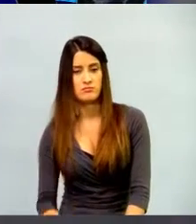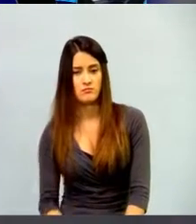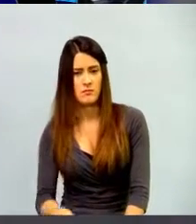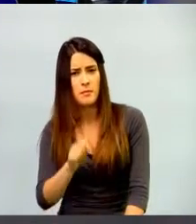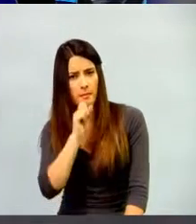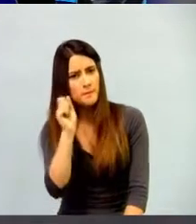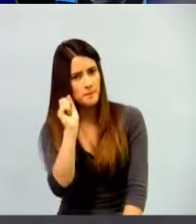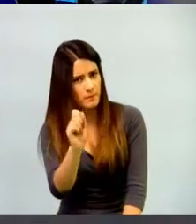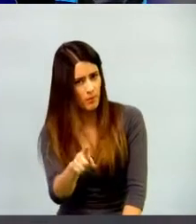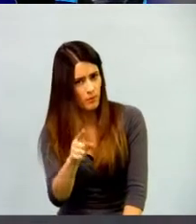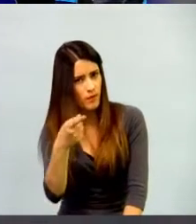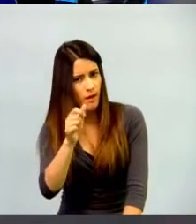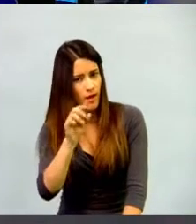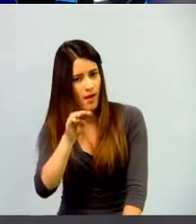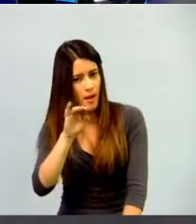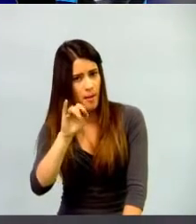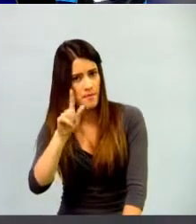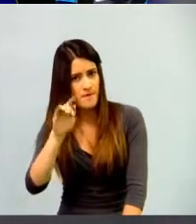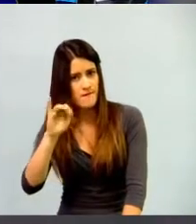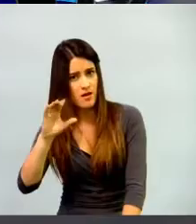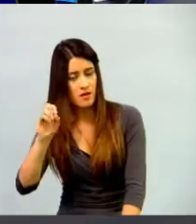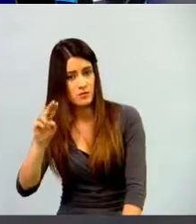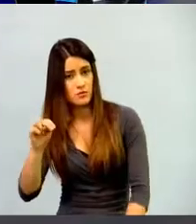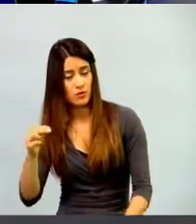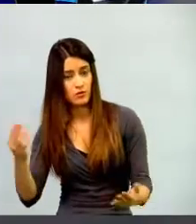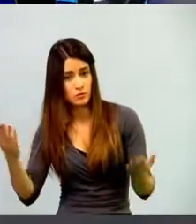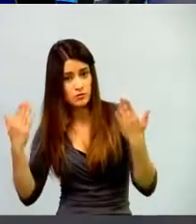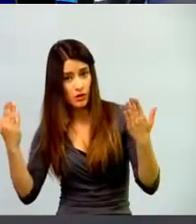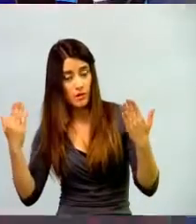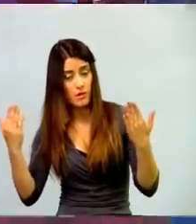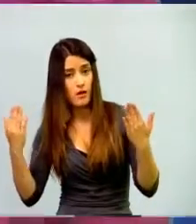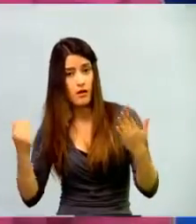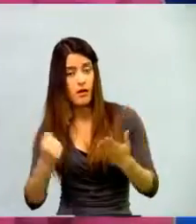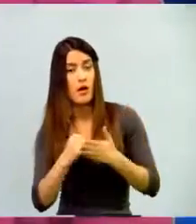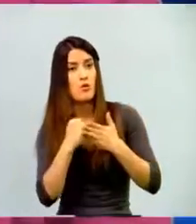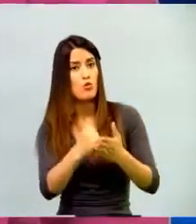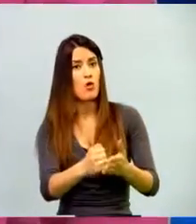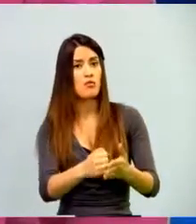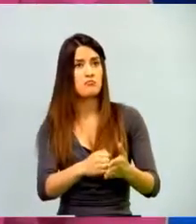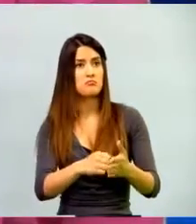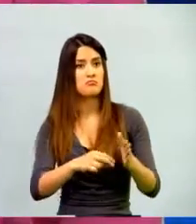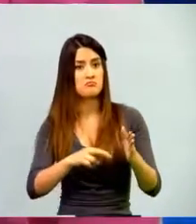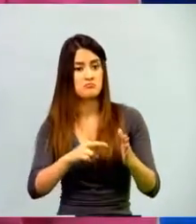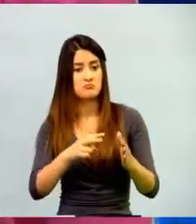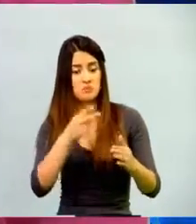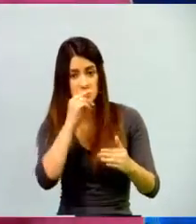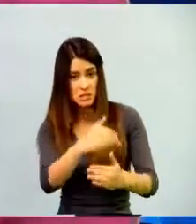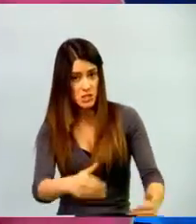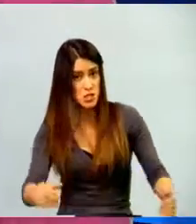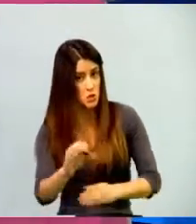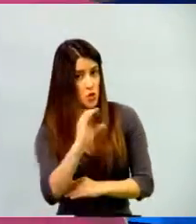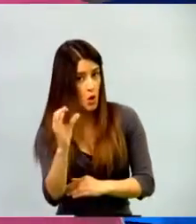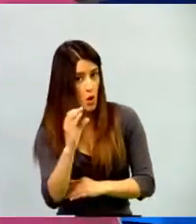al desarrollo de metodologías que también puedan ser exitosas en los niños de Colombia?